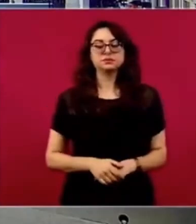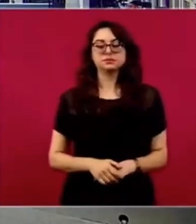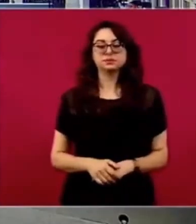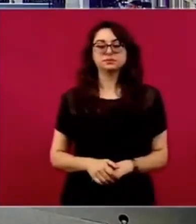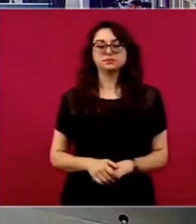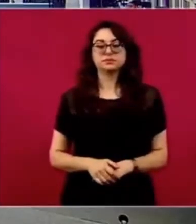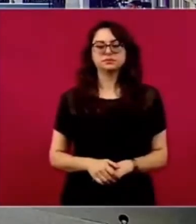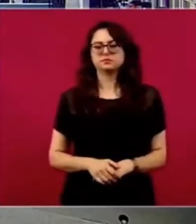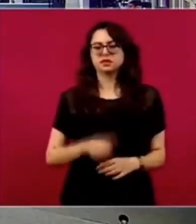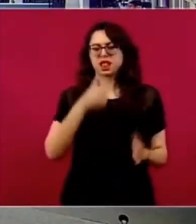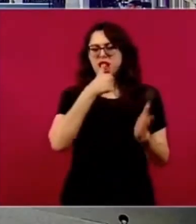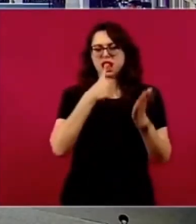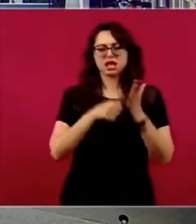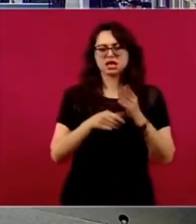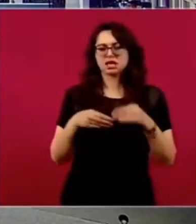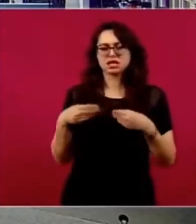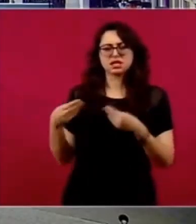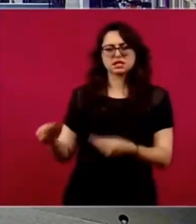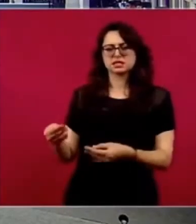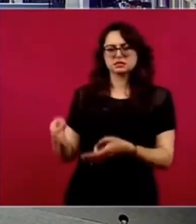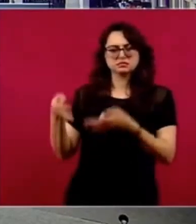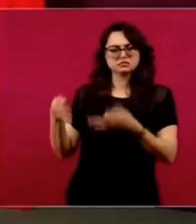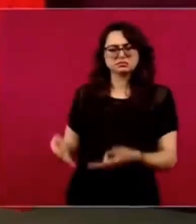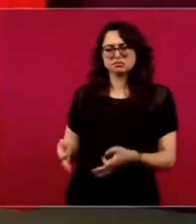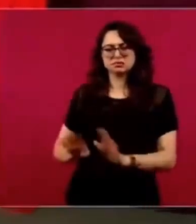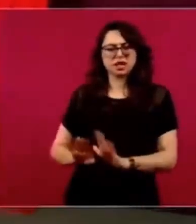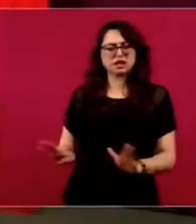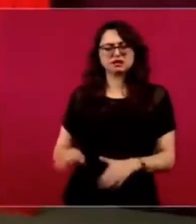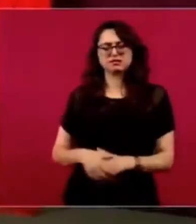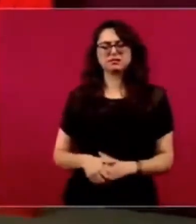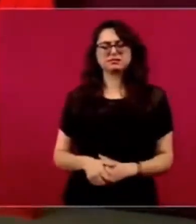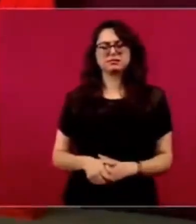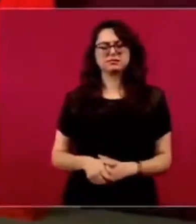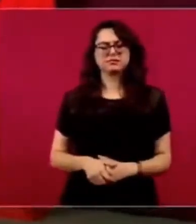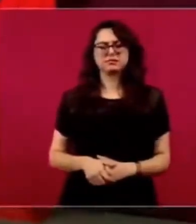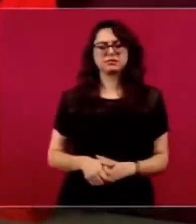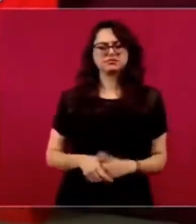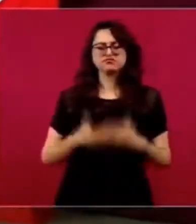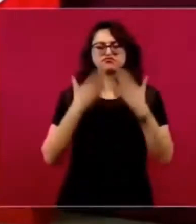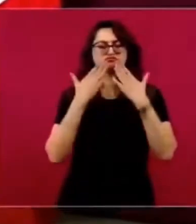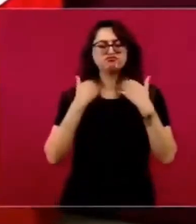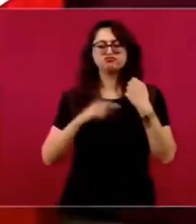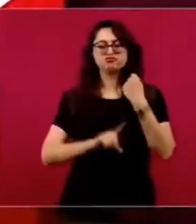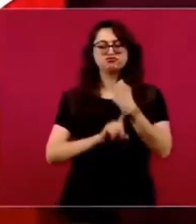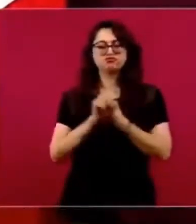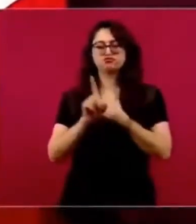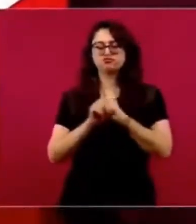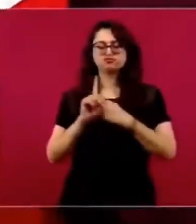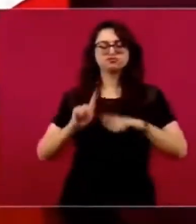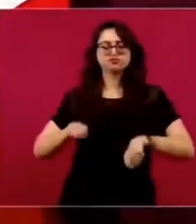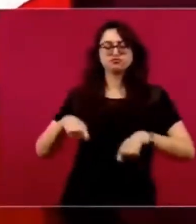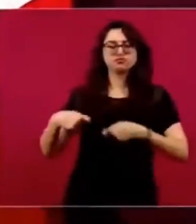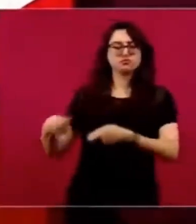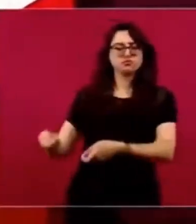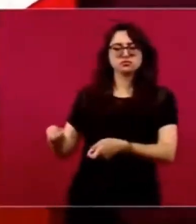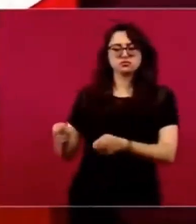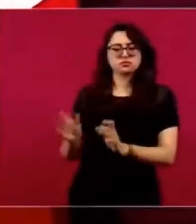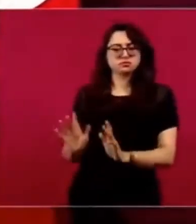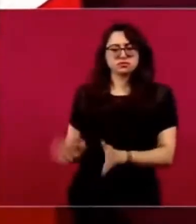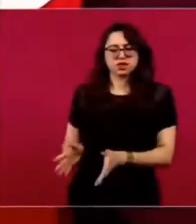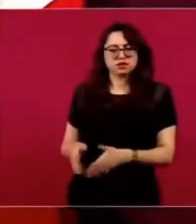No, una carta para ser lo formal. Pues no hay ningún problema. Es que no